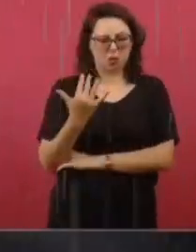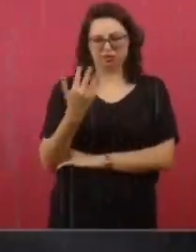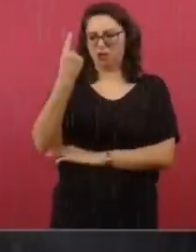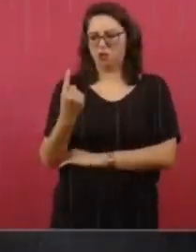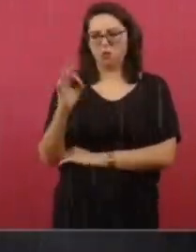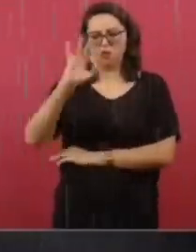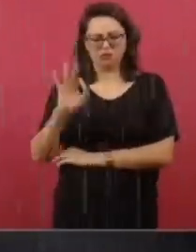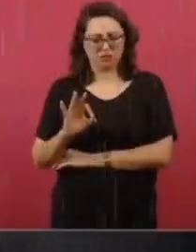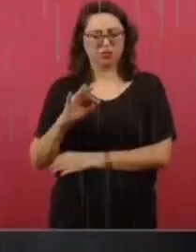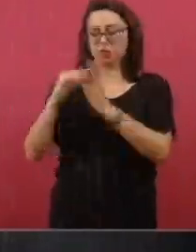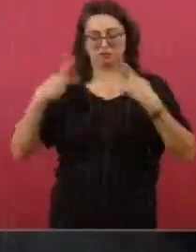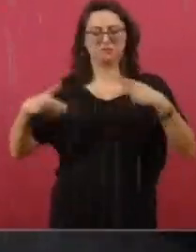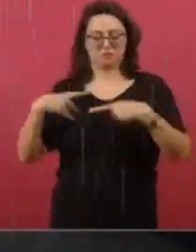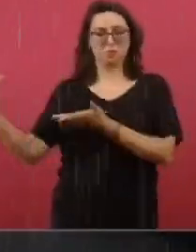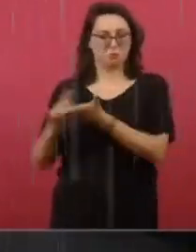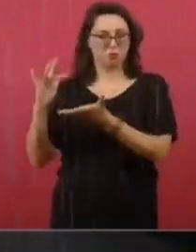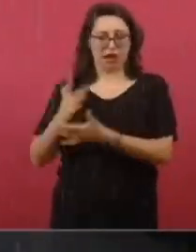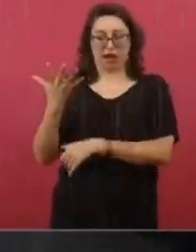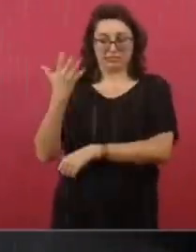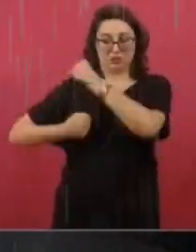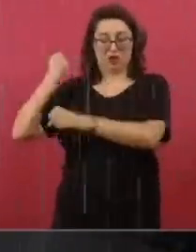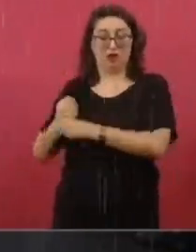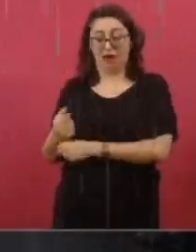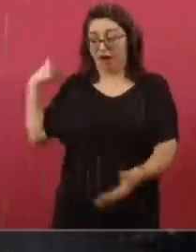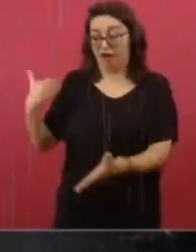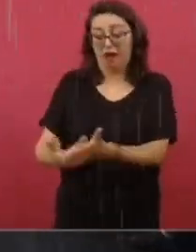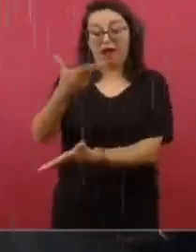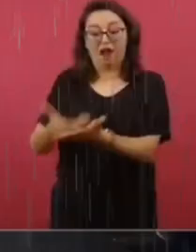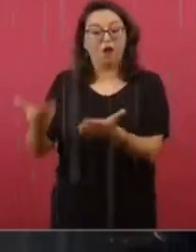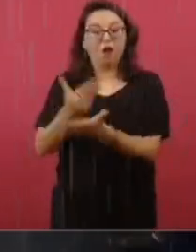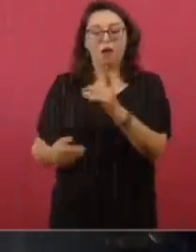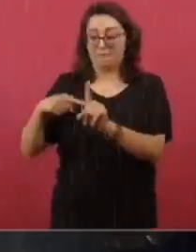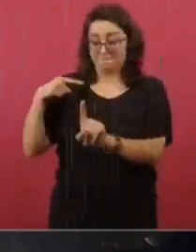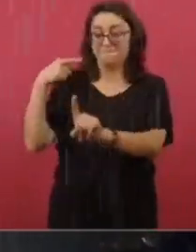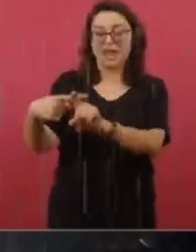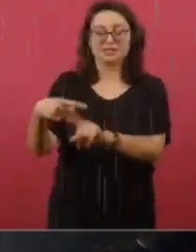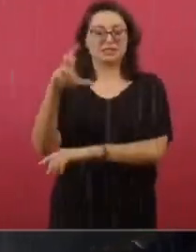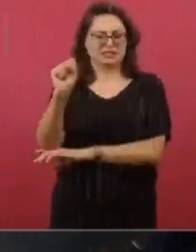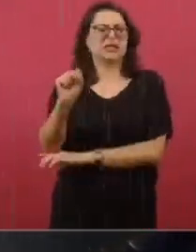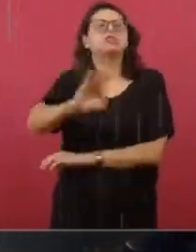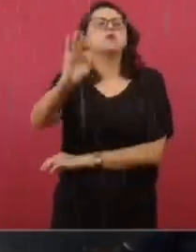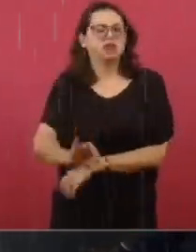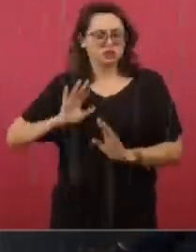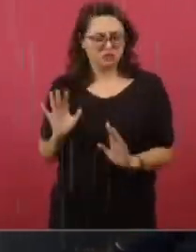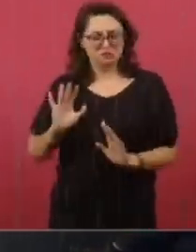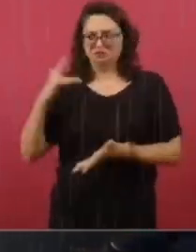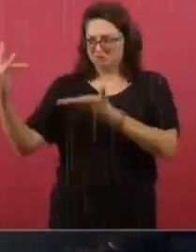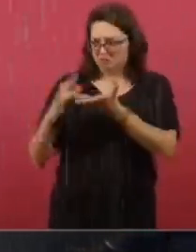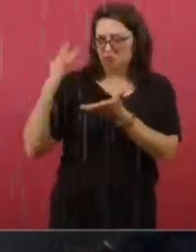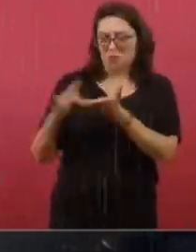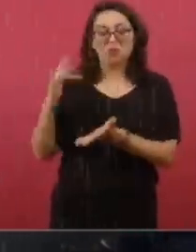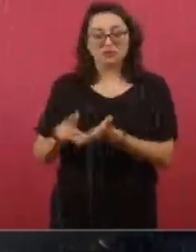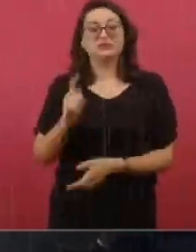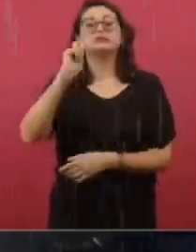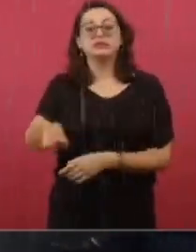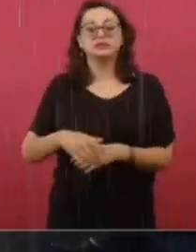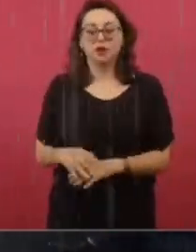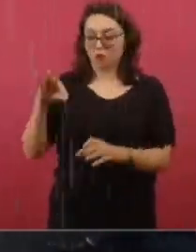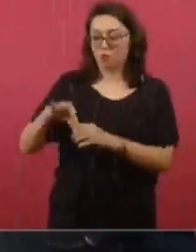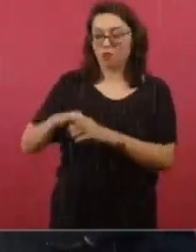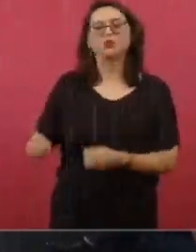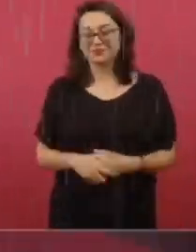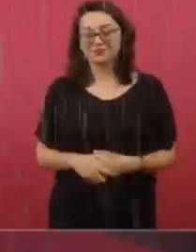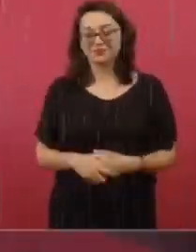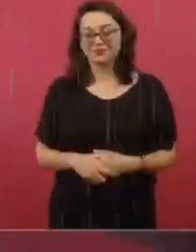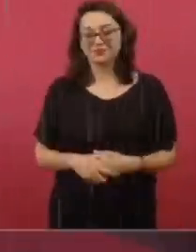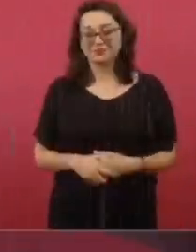31 millones de ciudadanos. Si ahorita tenemos 60, 65, 60 vamos a poner de aprobación. ¿Cuántos votos son